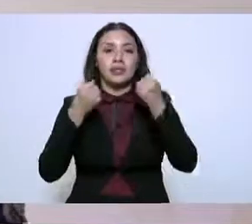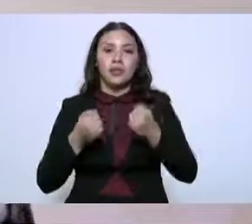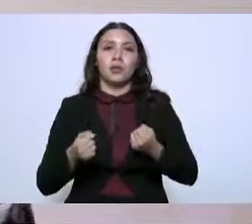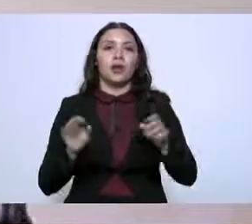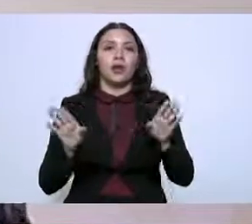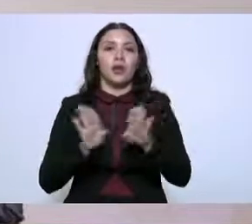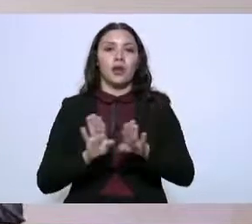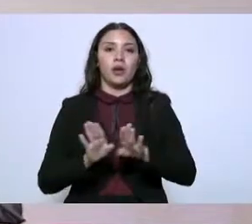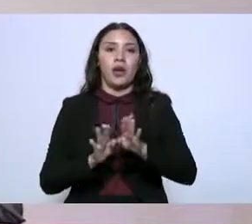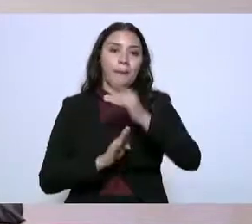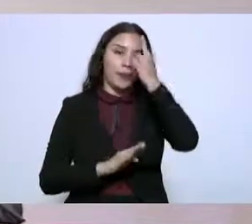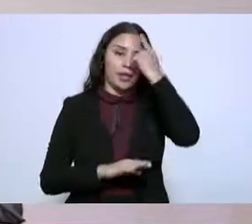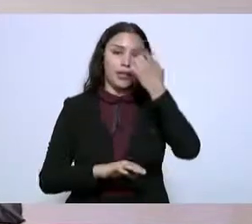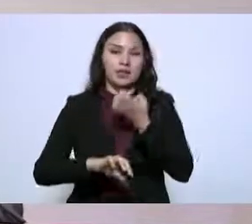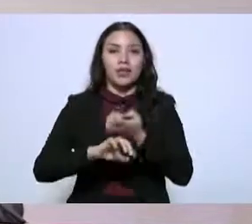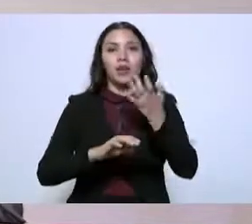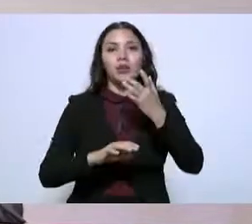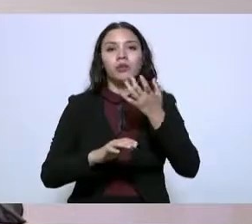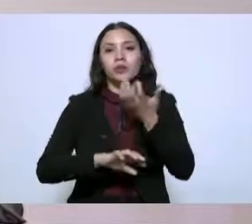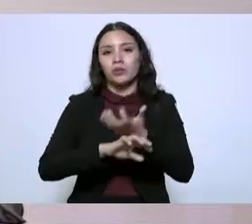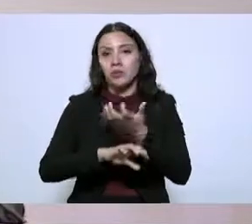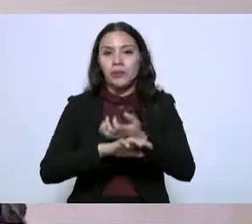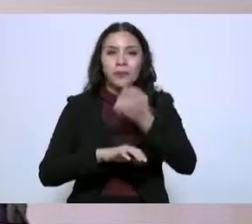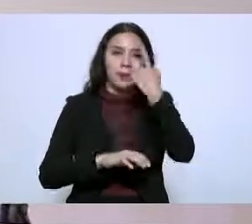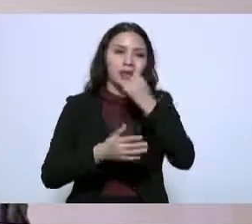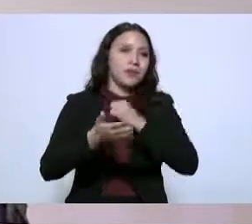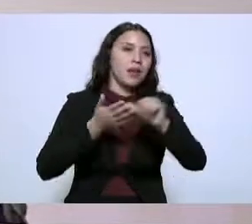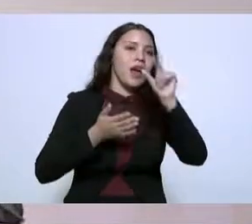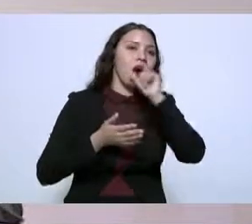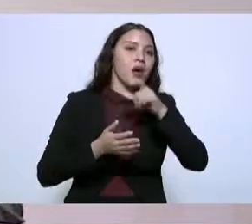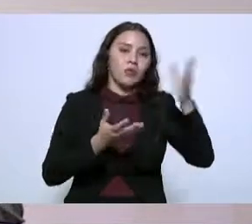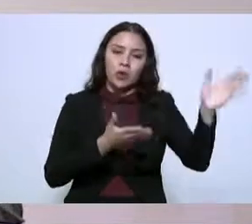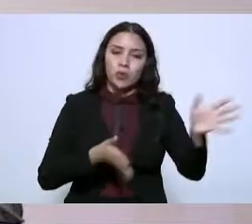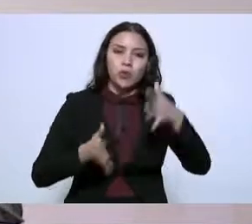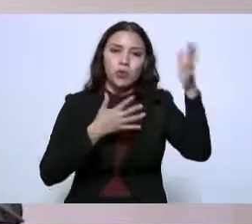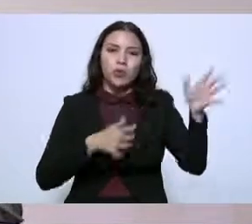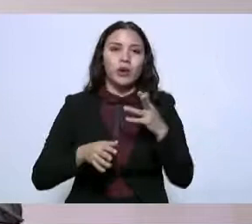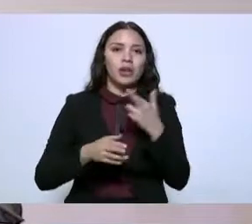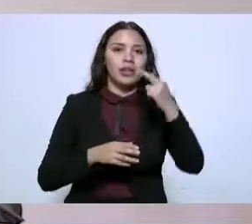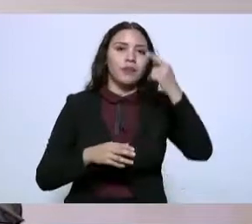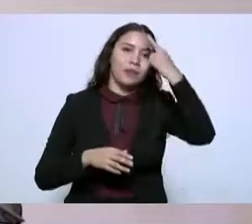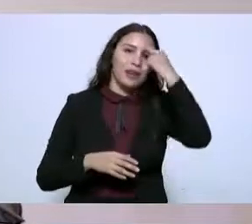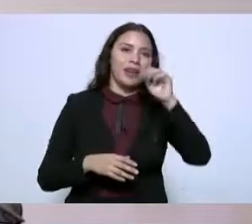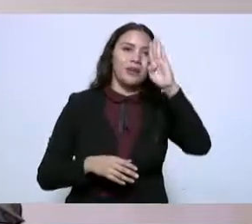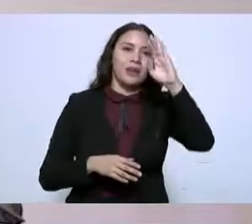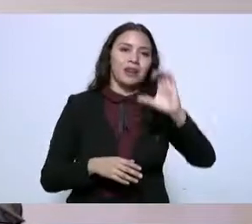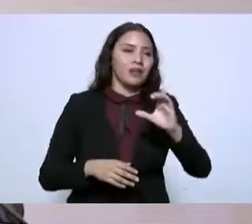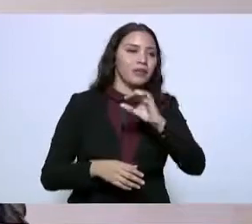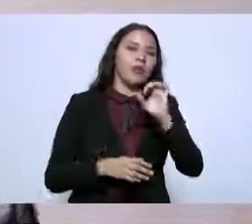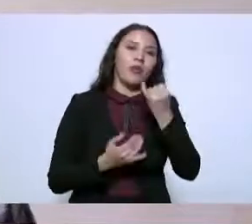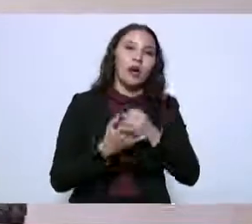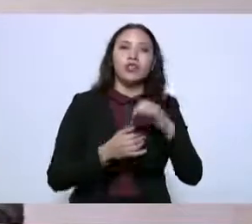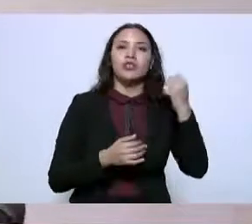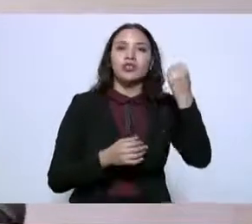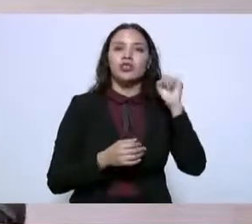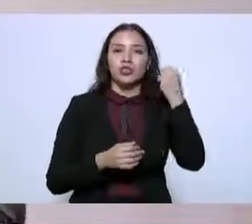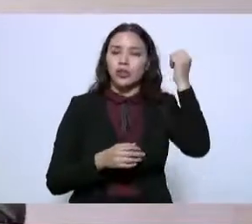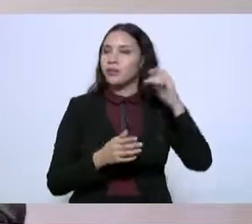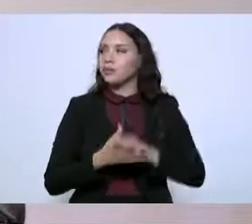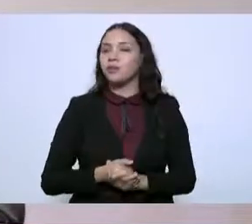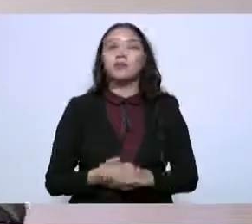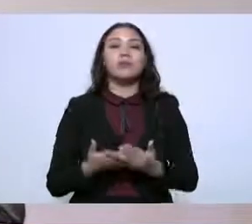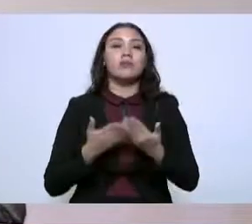cumplimiento de Estados Unidos para otorgar agua del río Colorado a Baja California y Sonora. El gobierno de